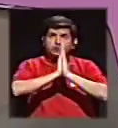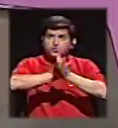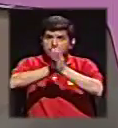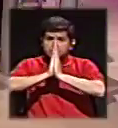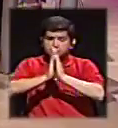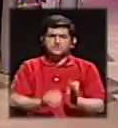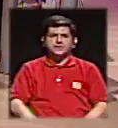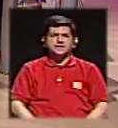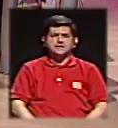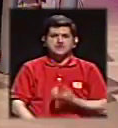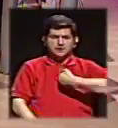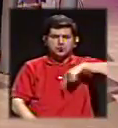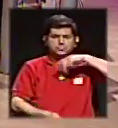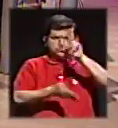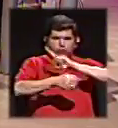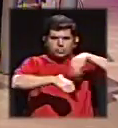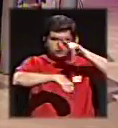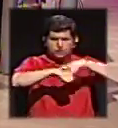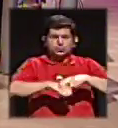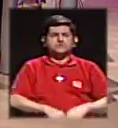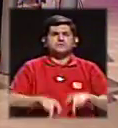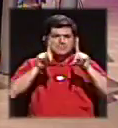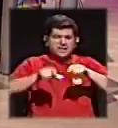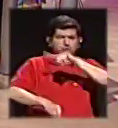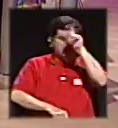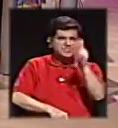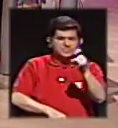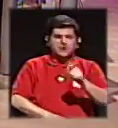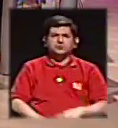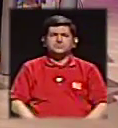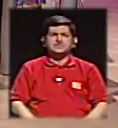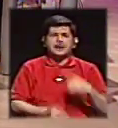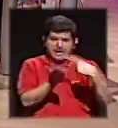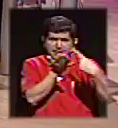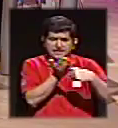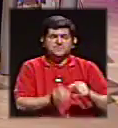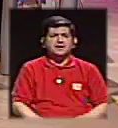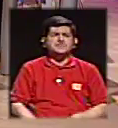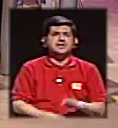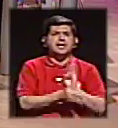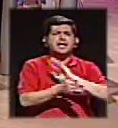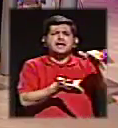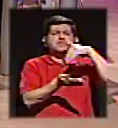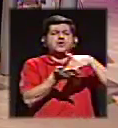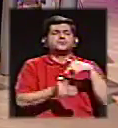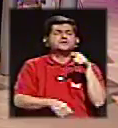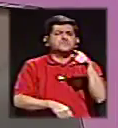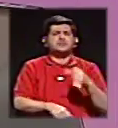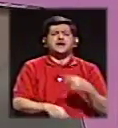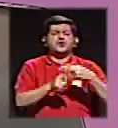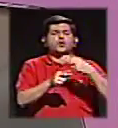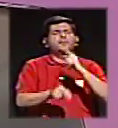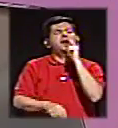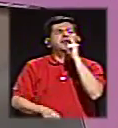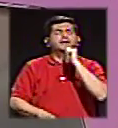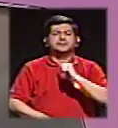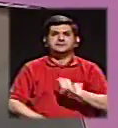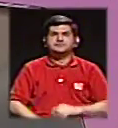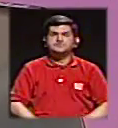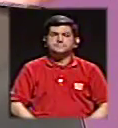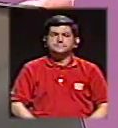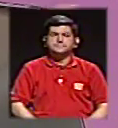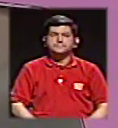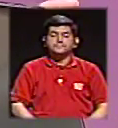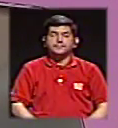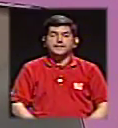pidiendo. En la UNO organizamos un debate y lo primero que le preguntó el público fue quién iba a poner el Banco Central. Eso es fundamental. Ah,